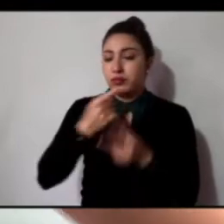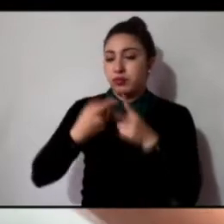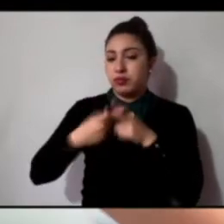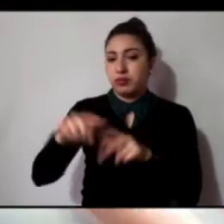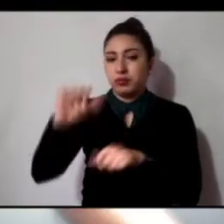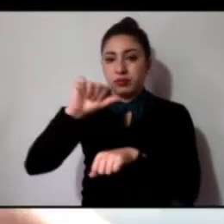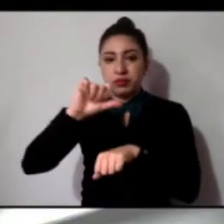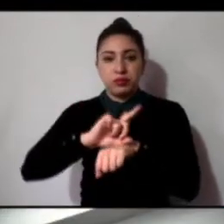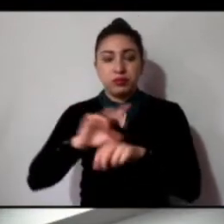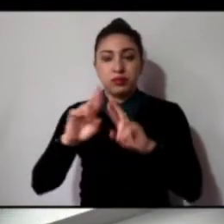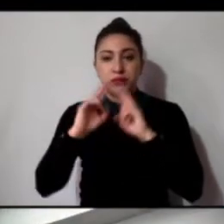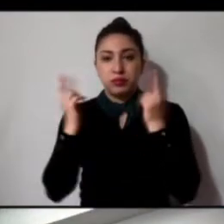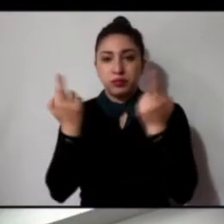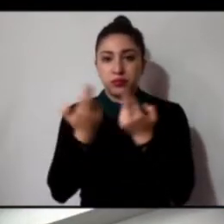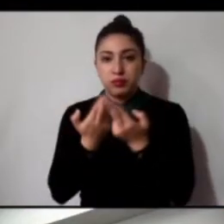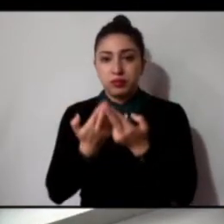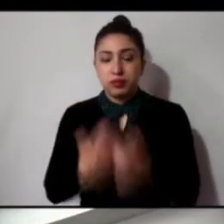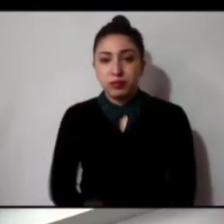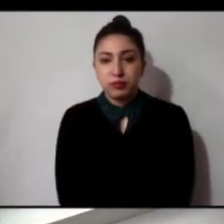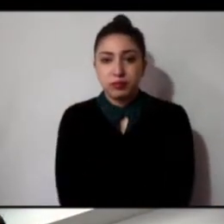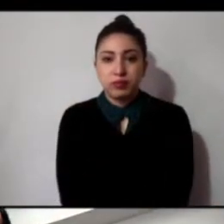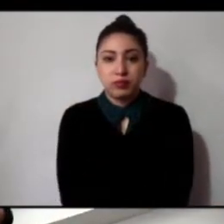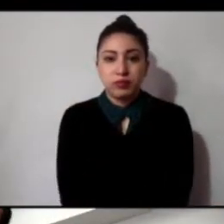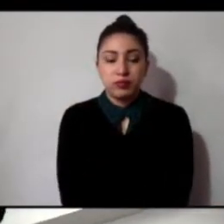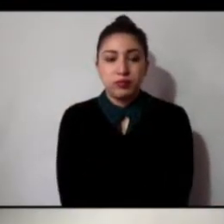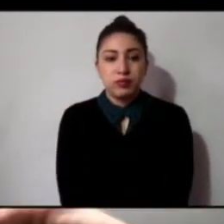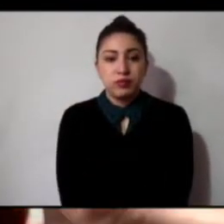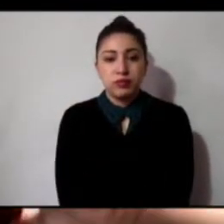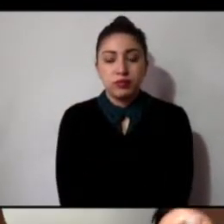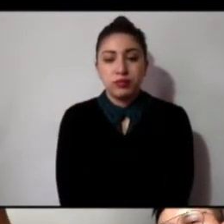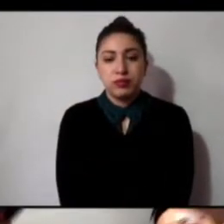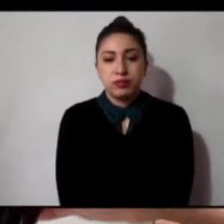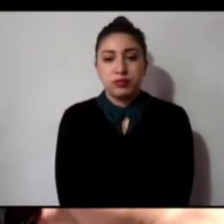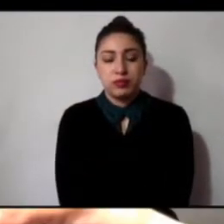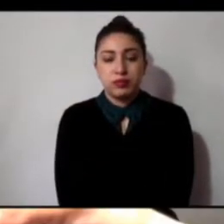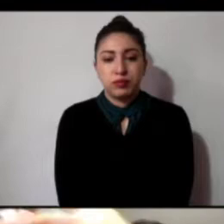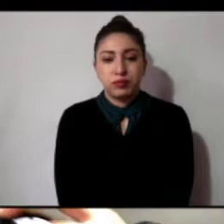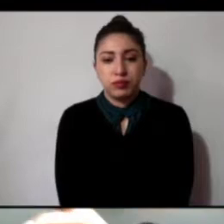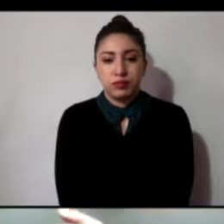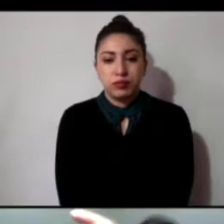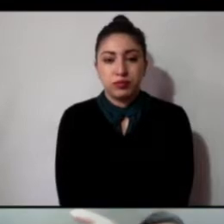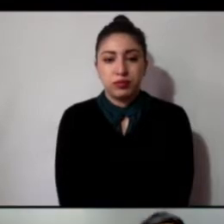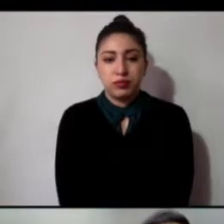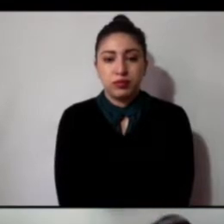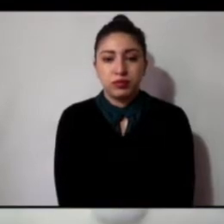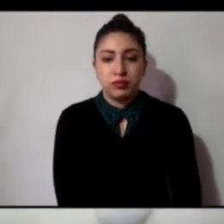quórum legal necesario para abrir la décima séptima sesión ordinaria de esta comisión.